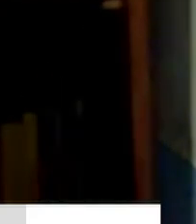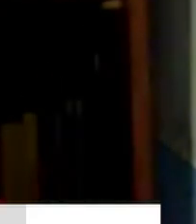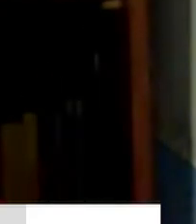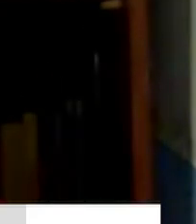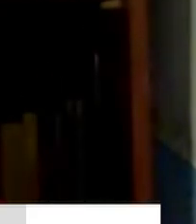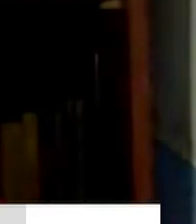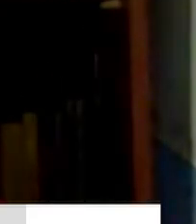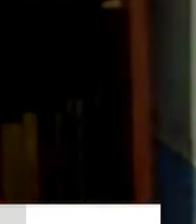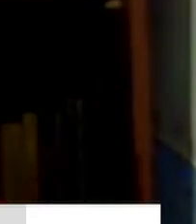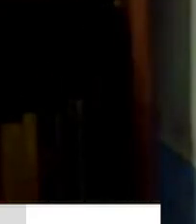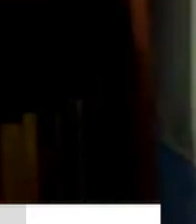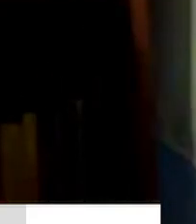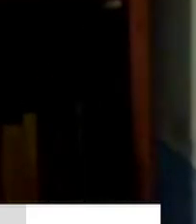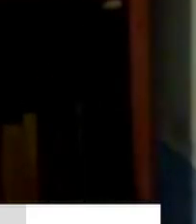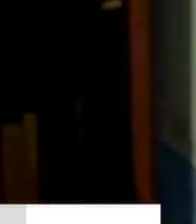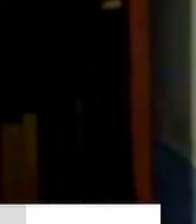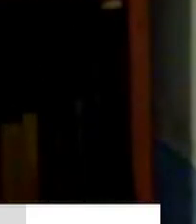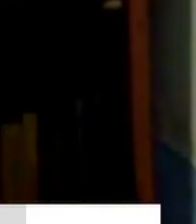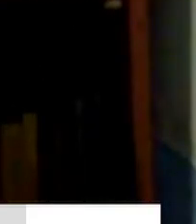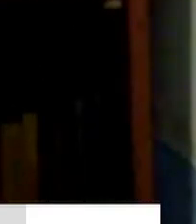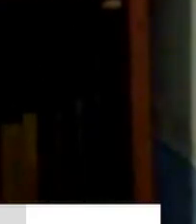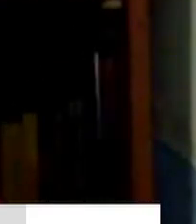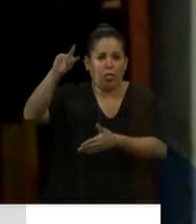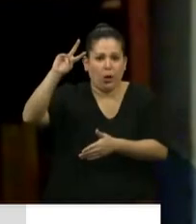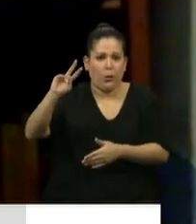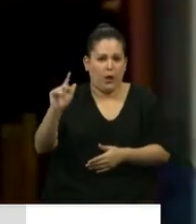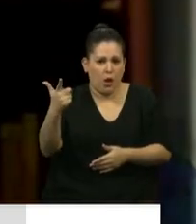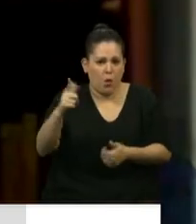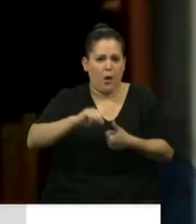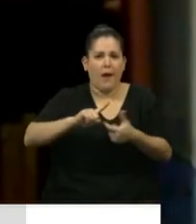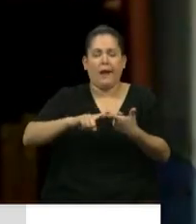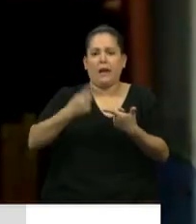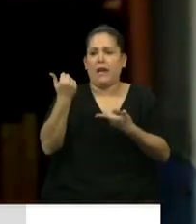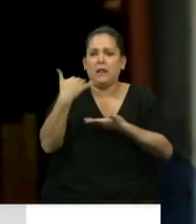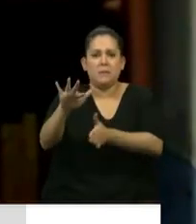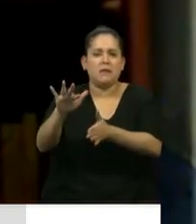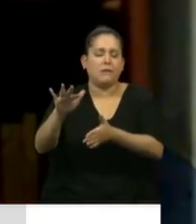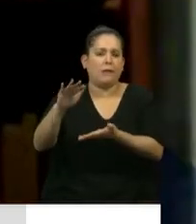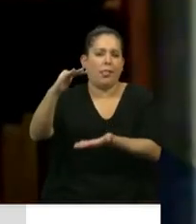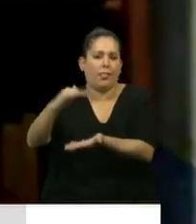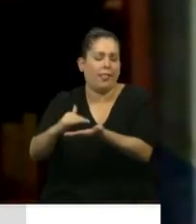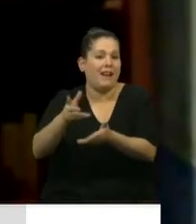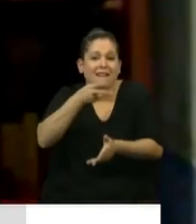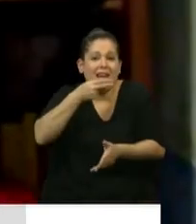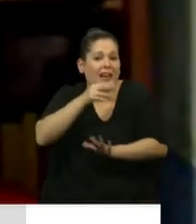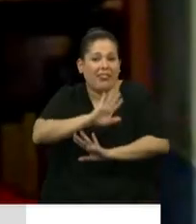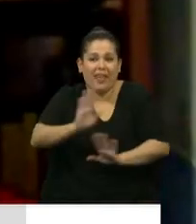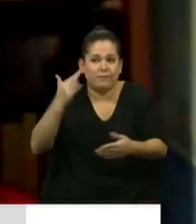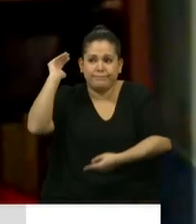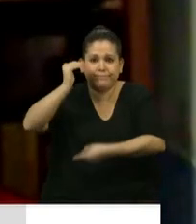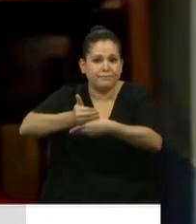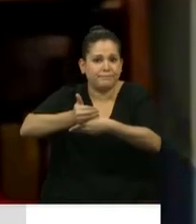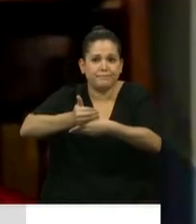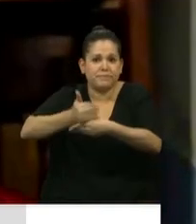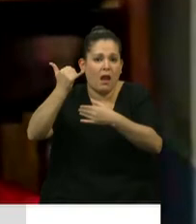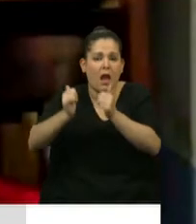Acá no hay doble indemnización ni indemnización sin silla. No hay nada. Hay simplemente un establecimiento que